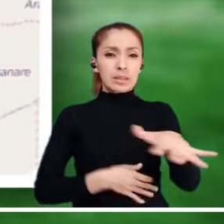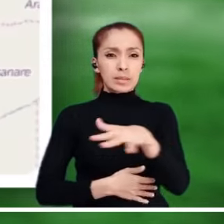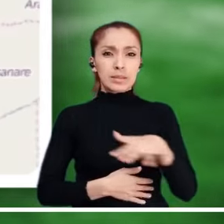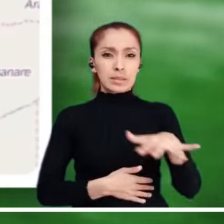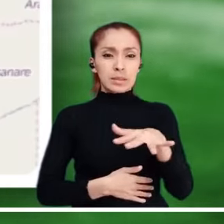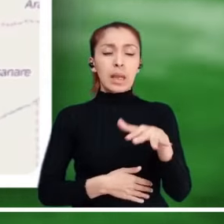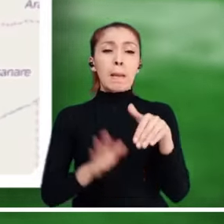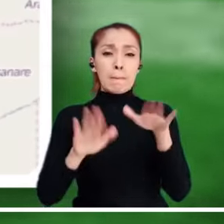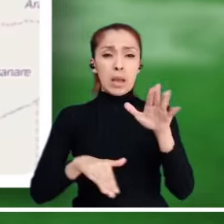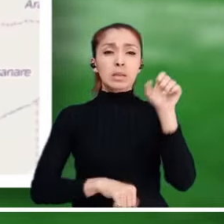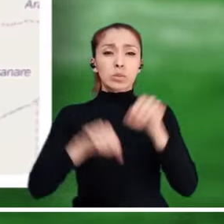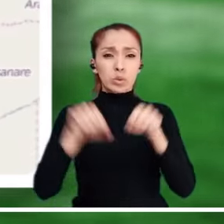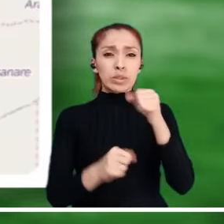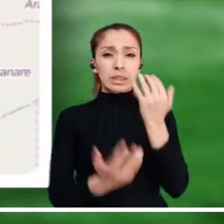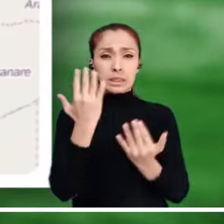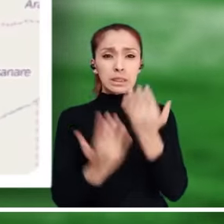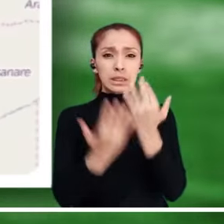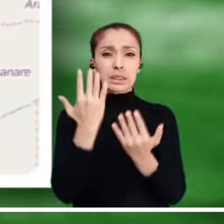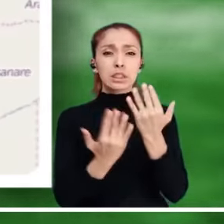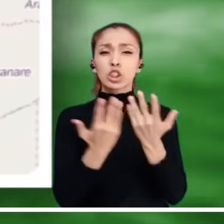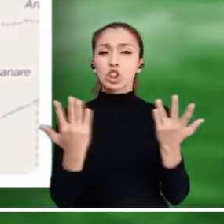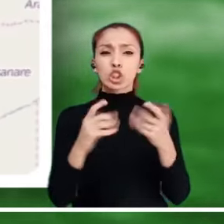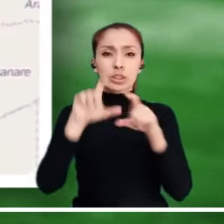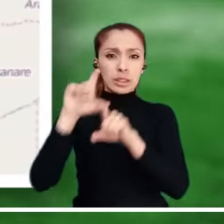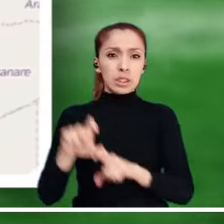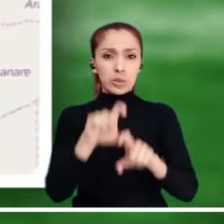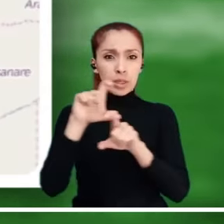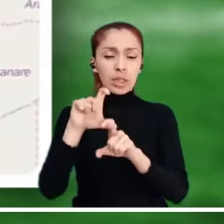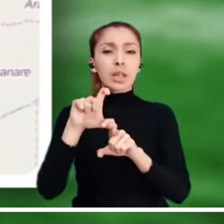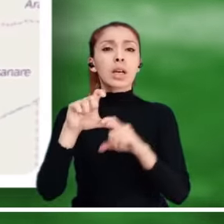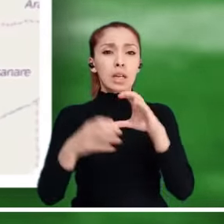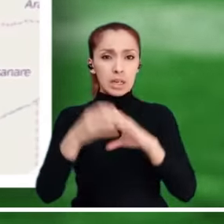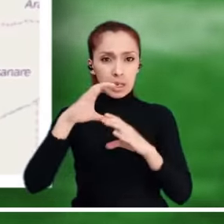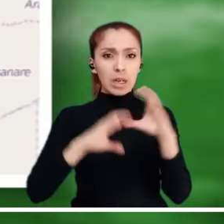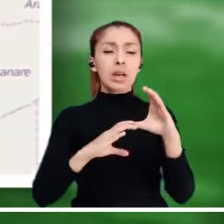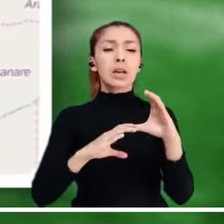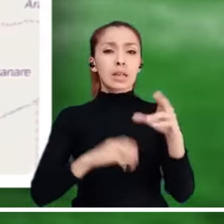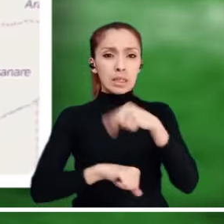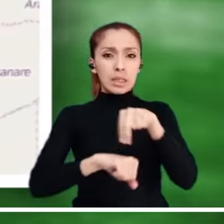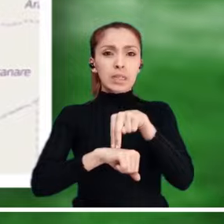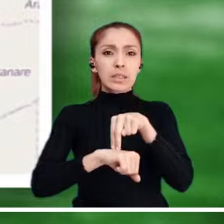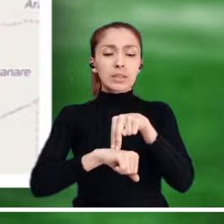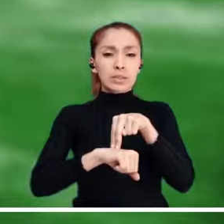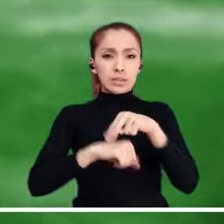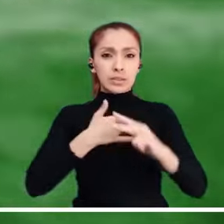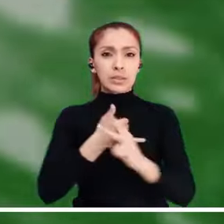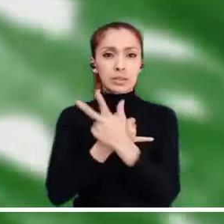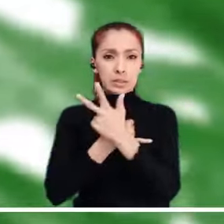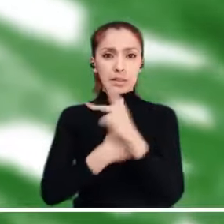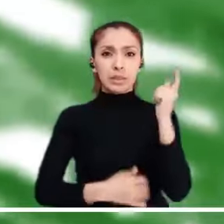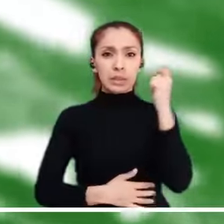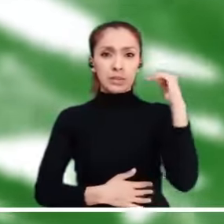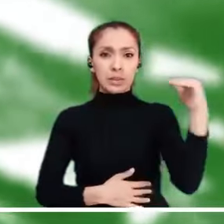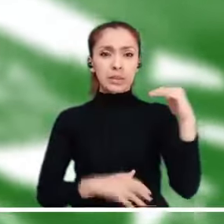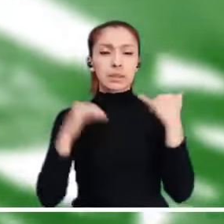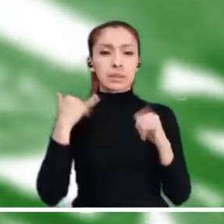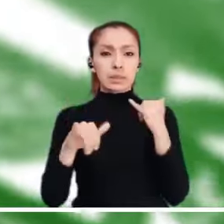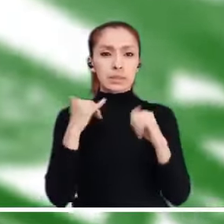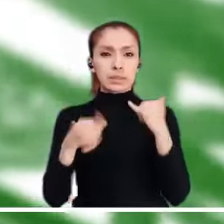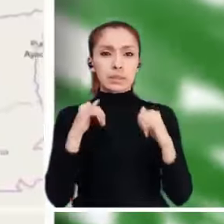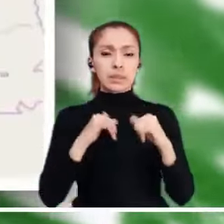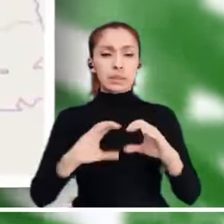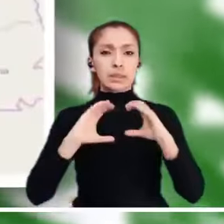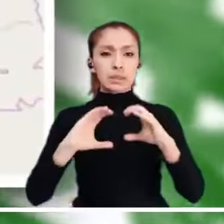el río Magdalena a la altura de Magangué. Alta probabilidad de incendio se activa en la Guajira, Cauca, Nariño,